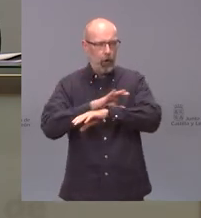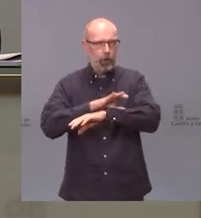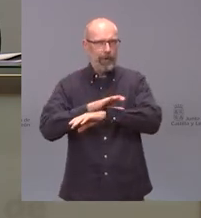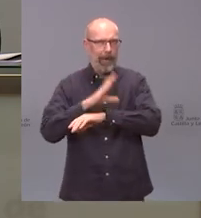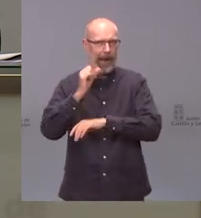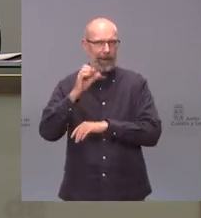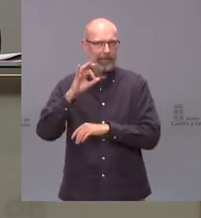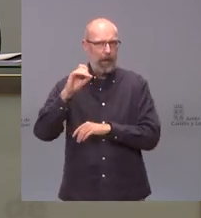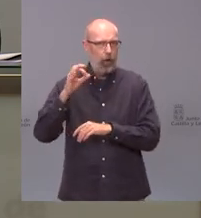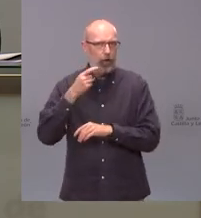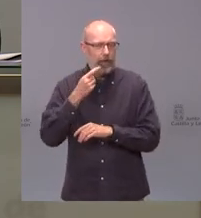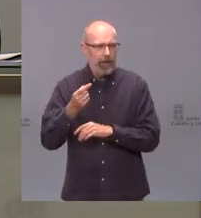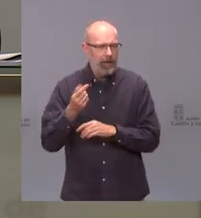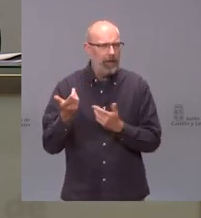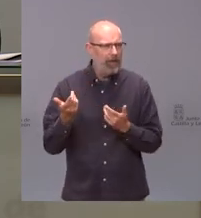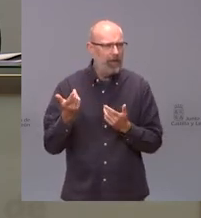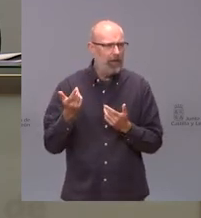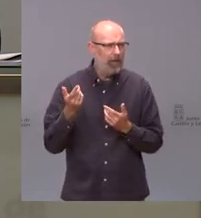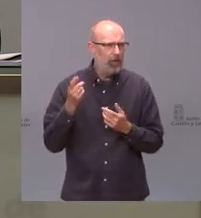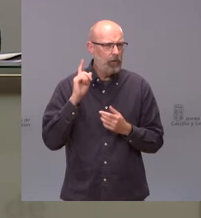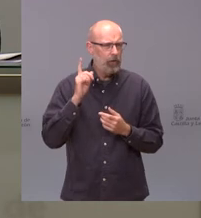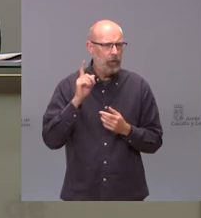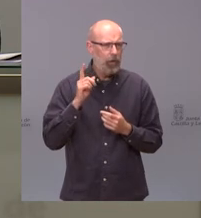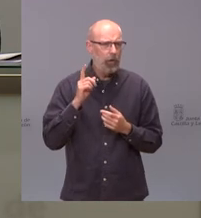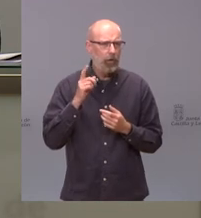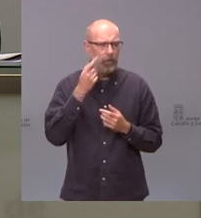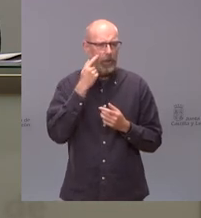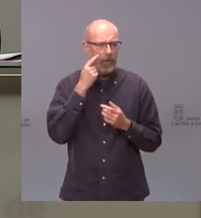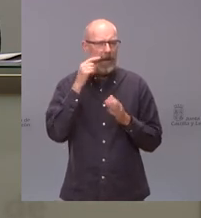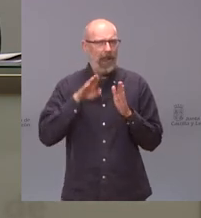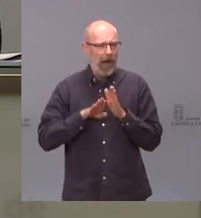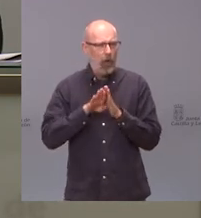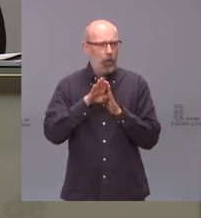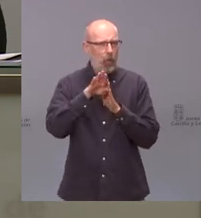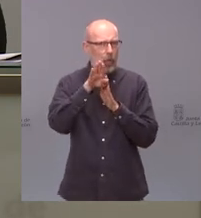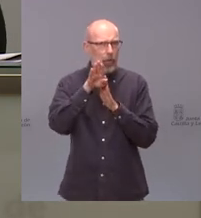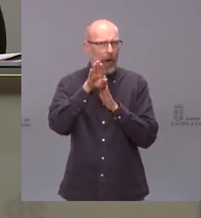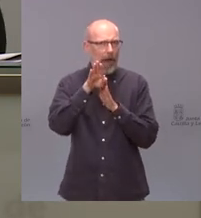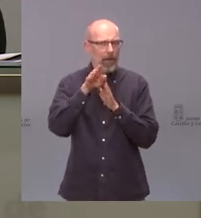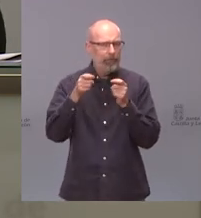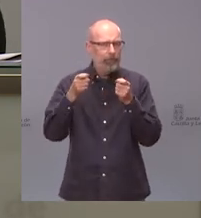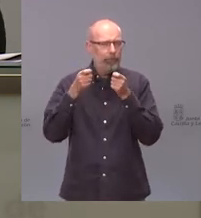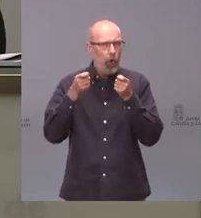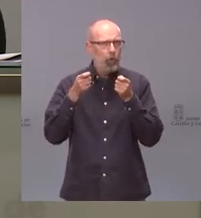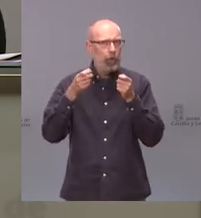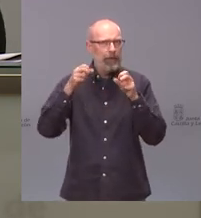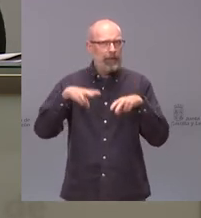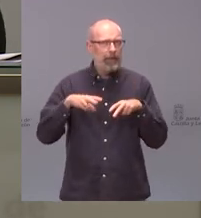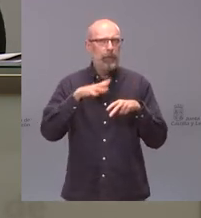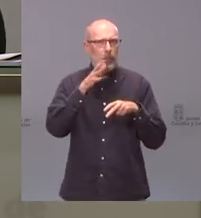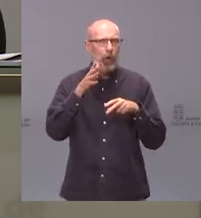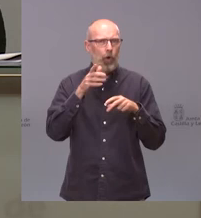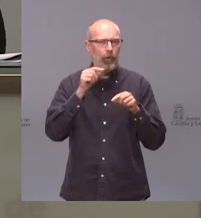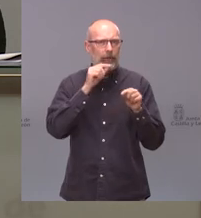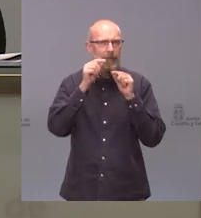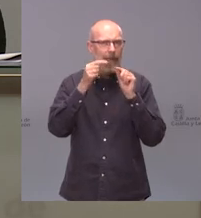¿por qué solamente se está consiguiendo contener la curva? ¿por qué no está bajando esa incidencia? y luego por otra